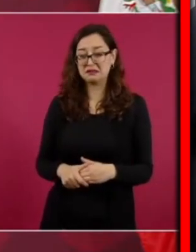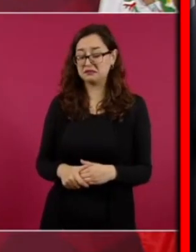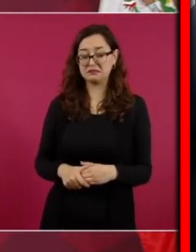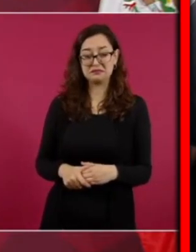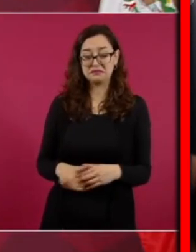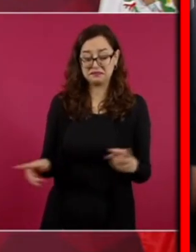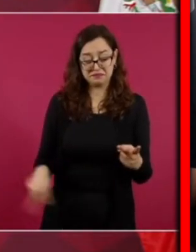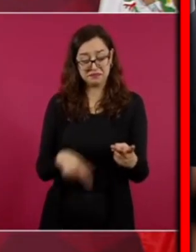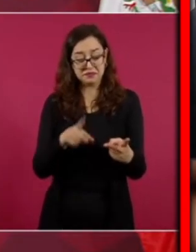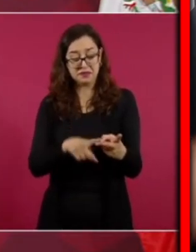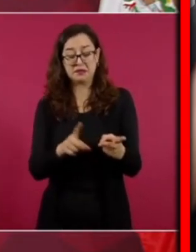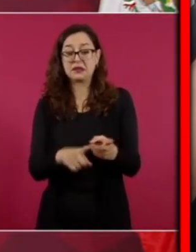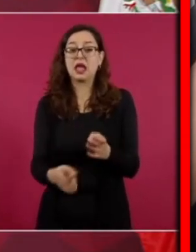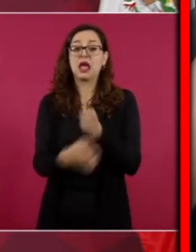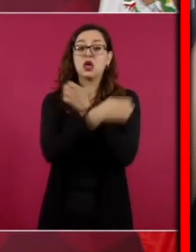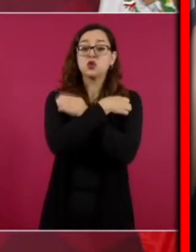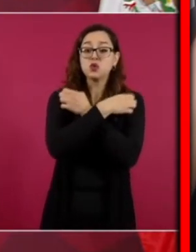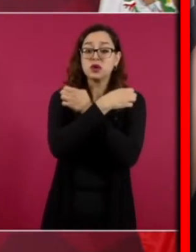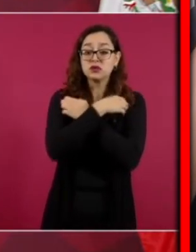favor de la educación pública